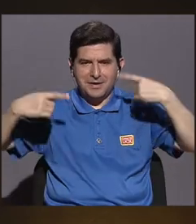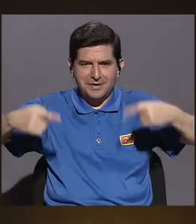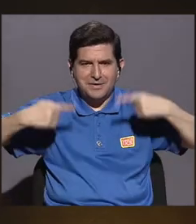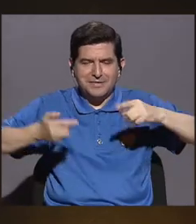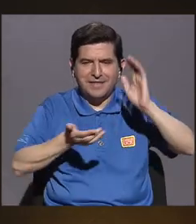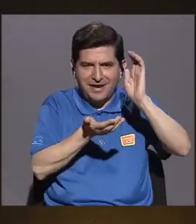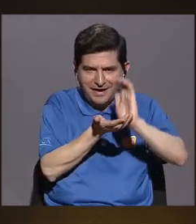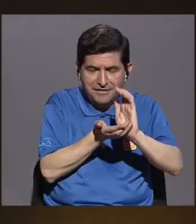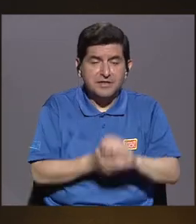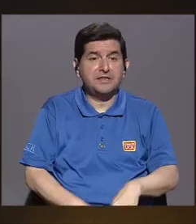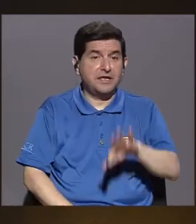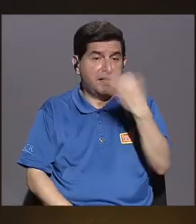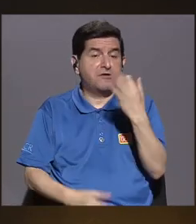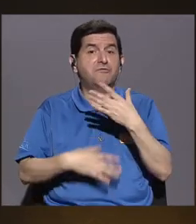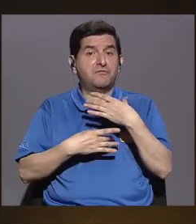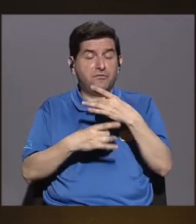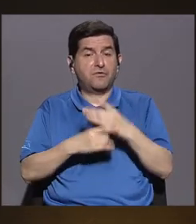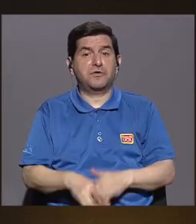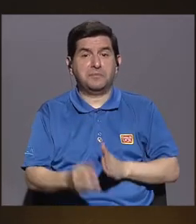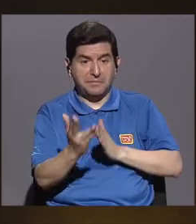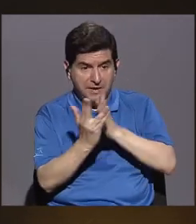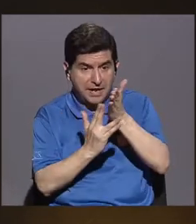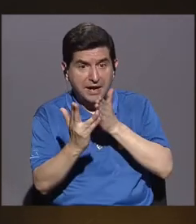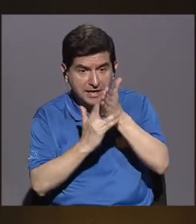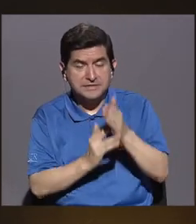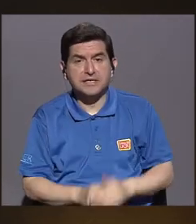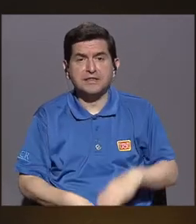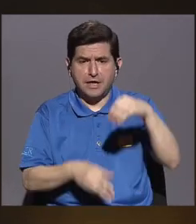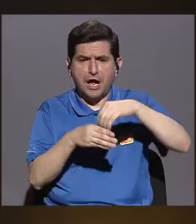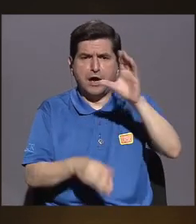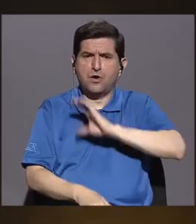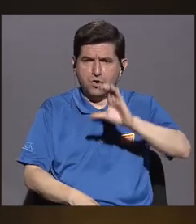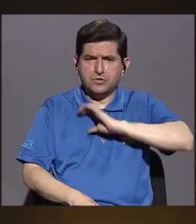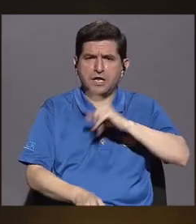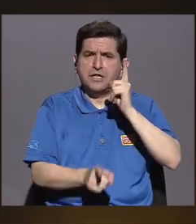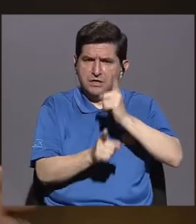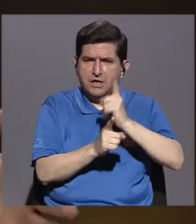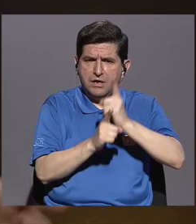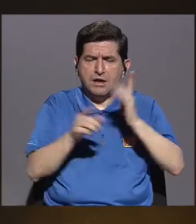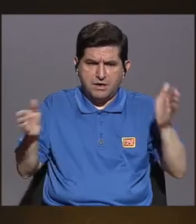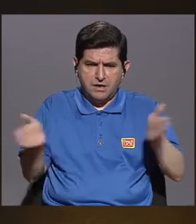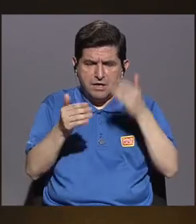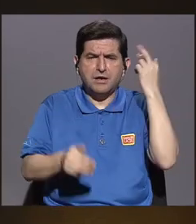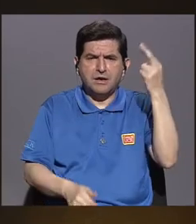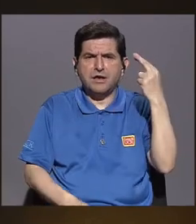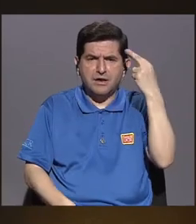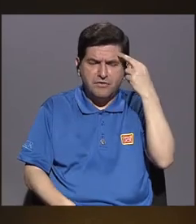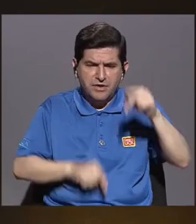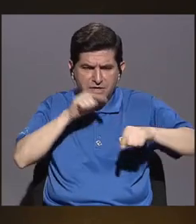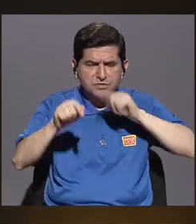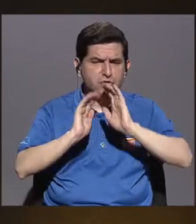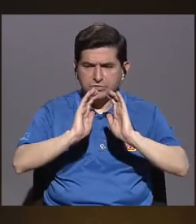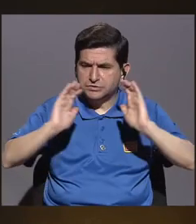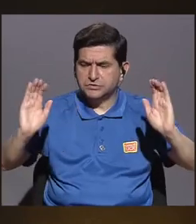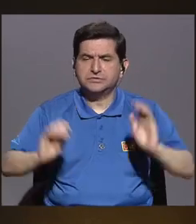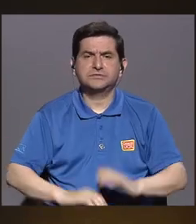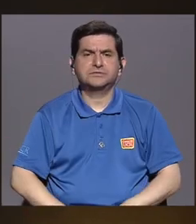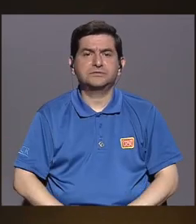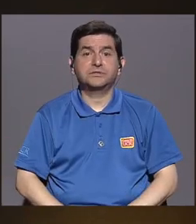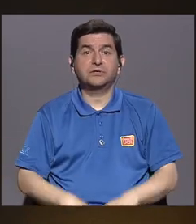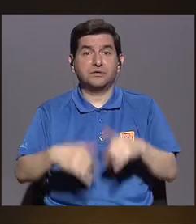manera fabulosa de democratizar el acceso a contenido de calidad, pertinente, que fomenta el razonamiento crítico entre nuestros niños,